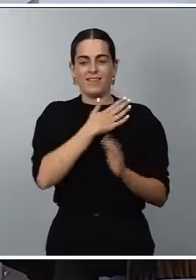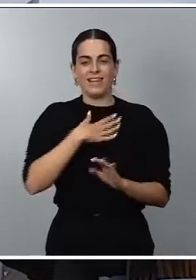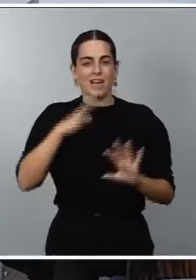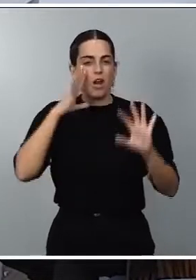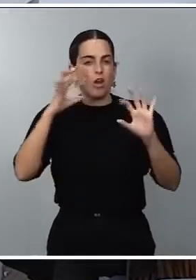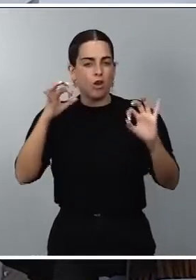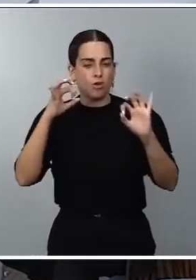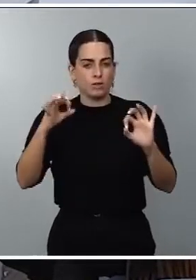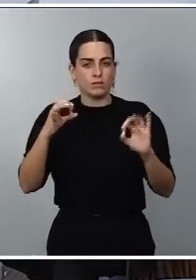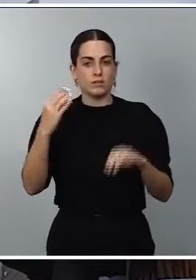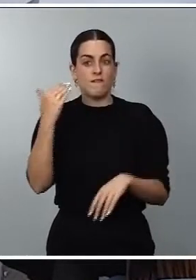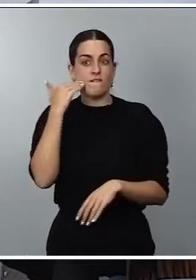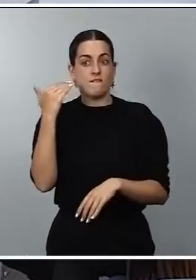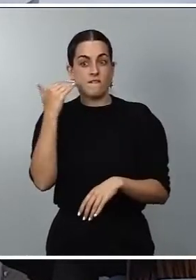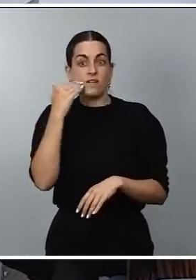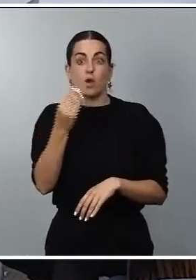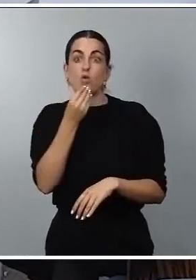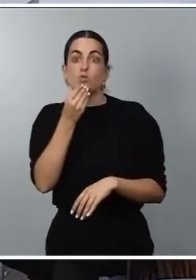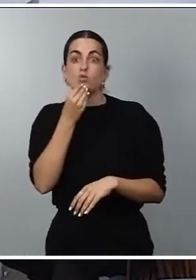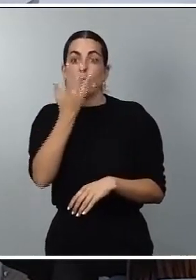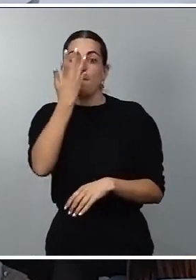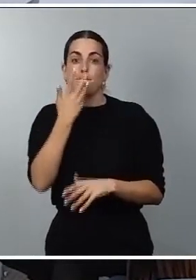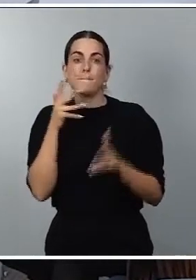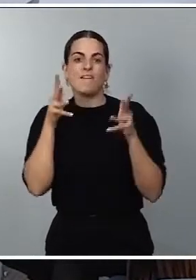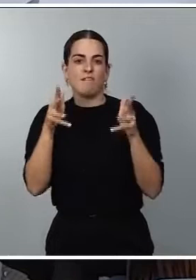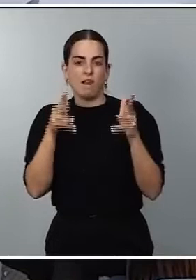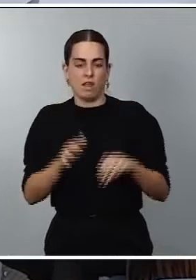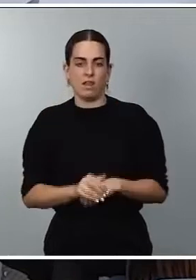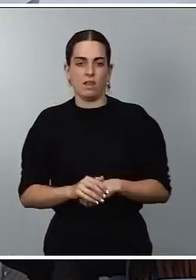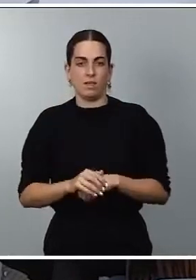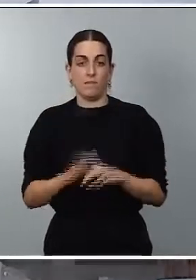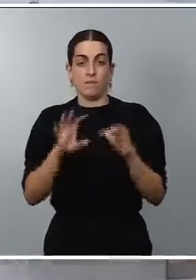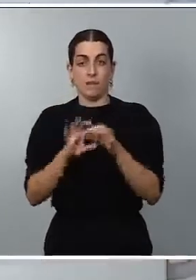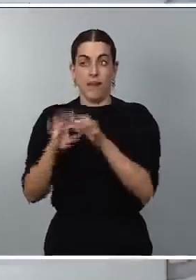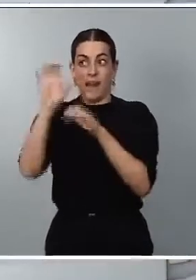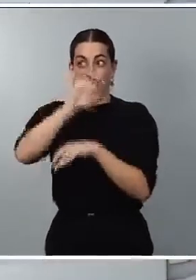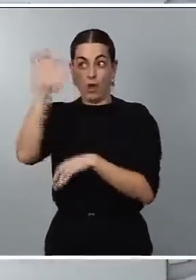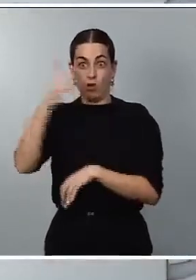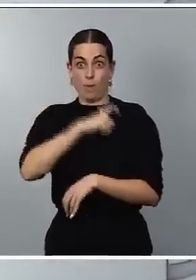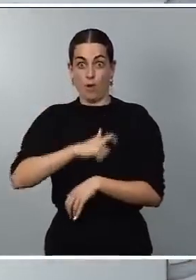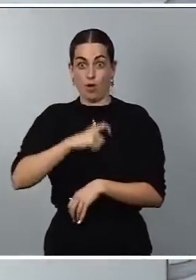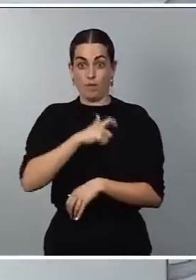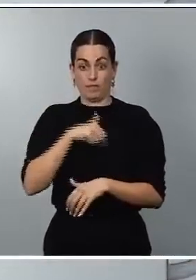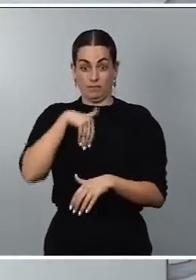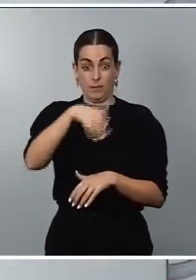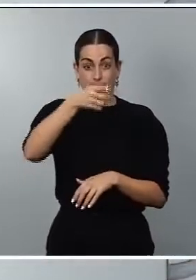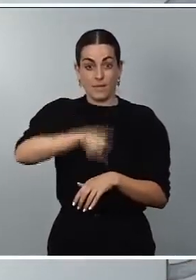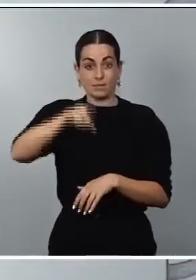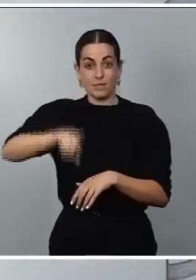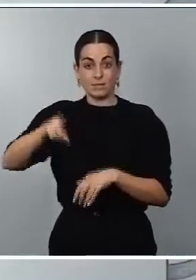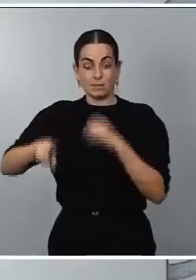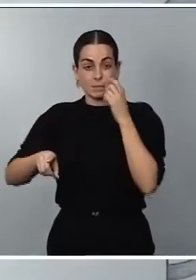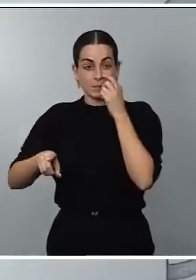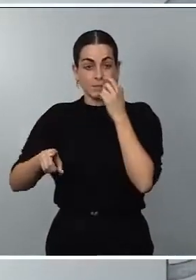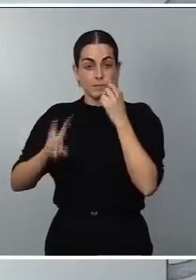fechas de consumo preferente. A tal respecto, la Comisión Europea va a hacer en los próximos meses una nueva propuesta en materia de